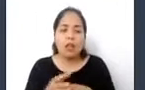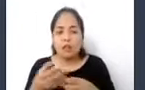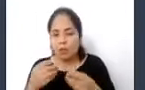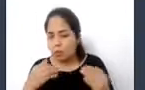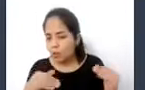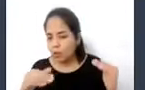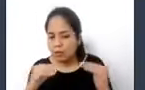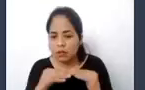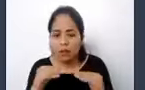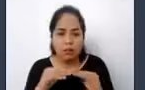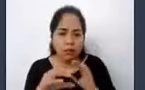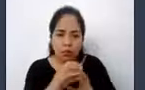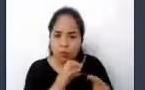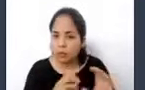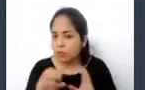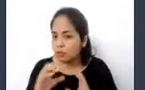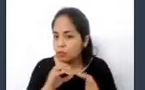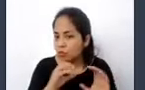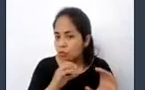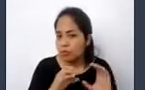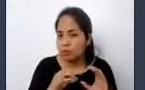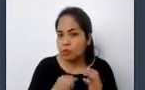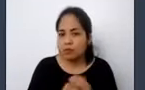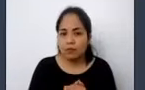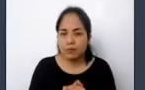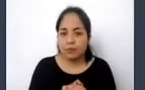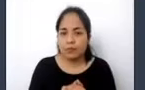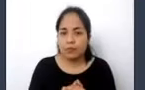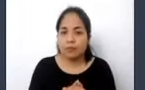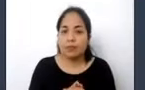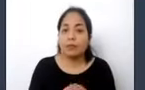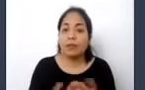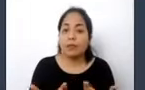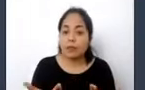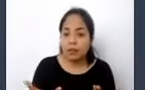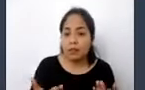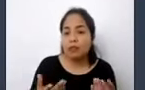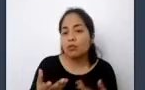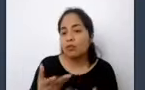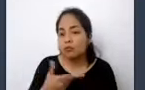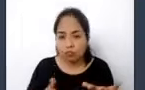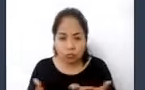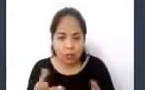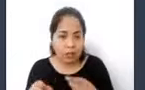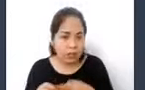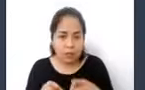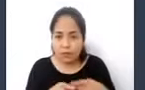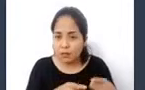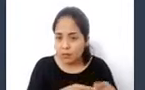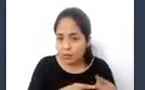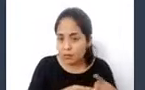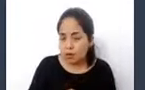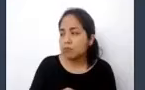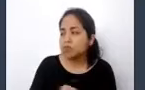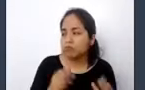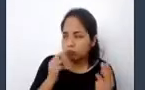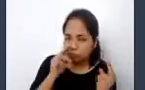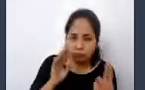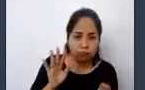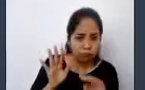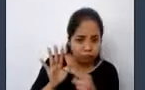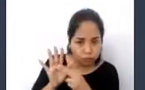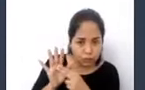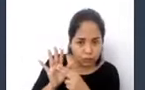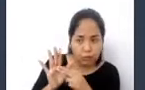demás, estableciéndose la diversidad aplicable a la norma y no a la excepción, y desarrollándola a través de